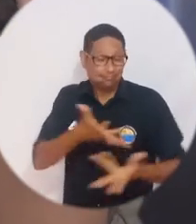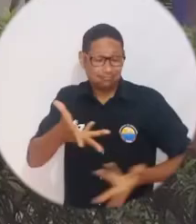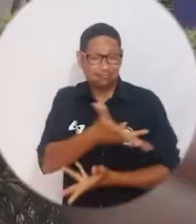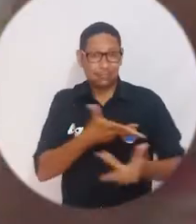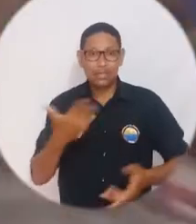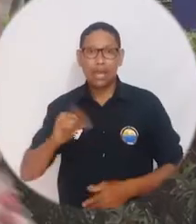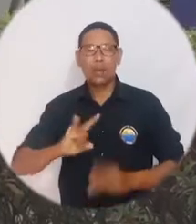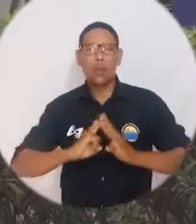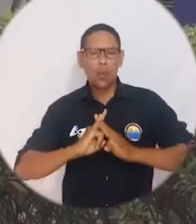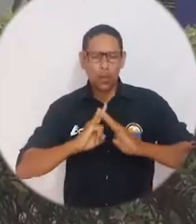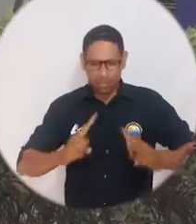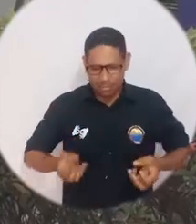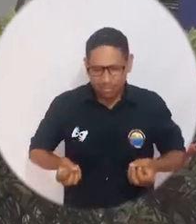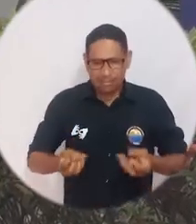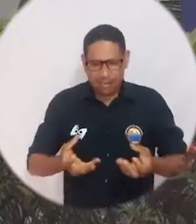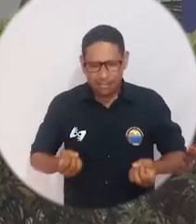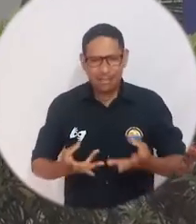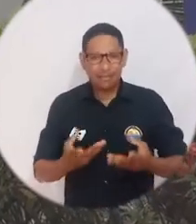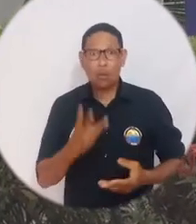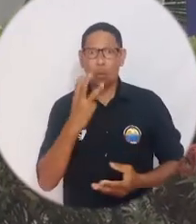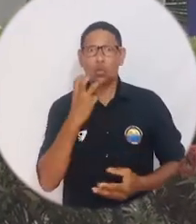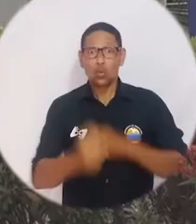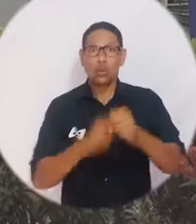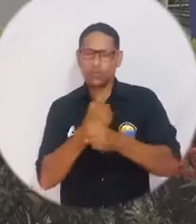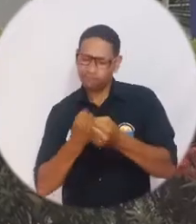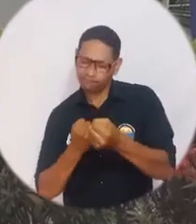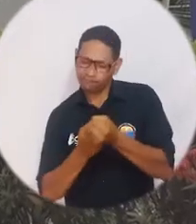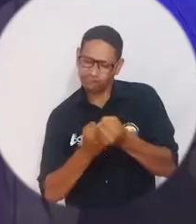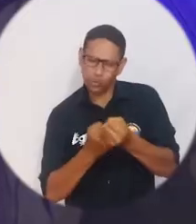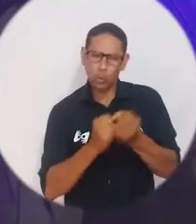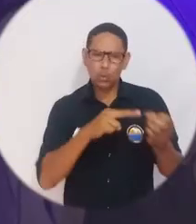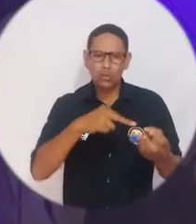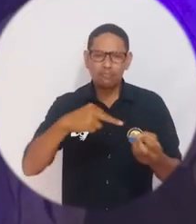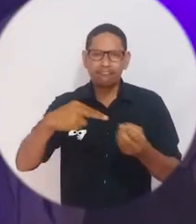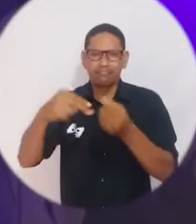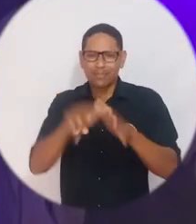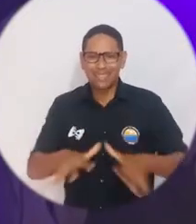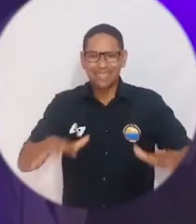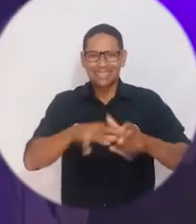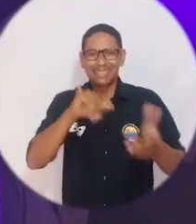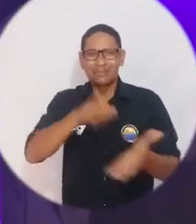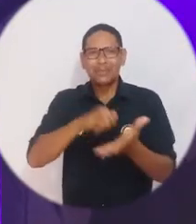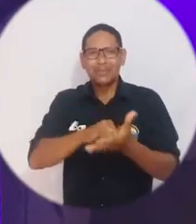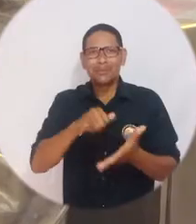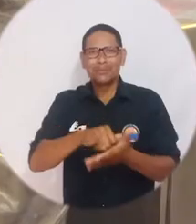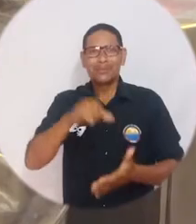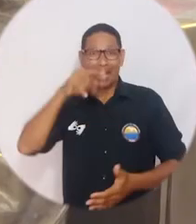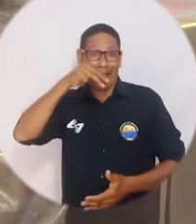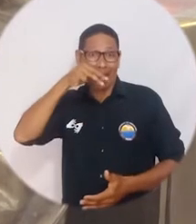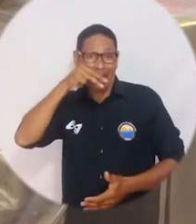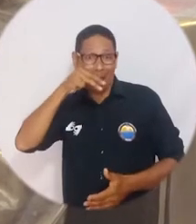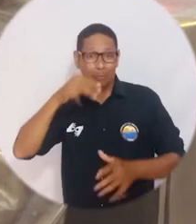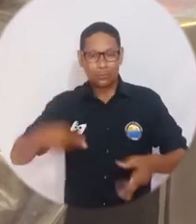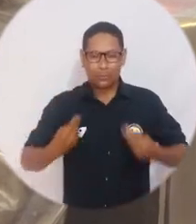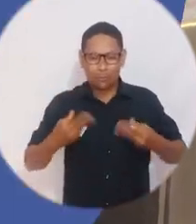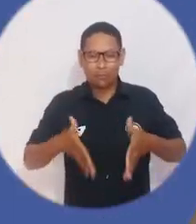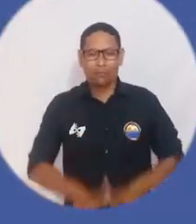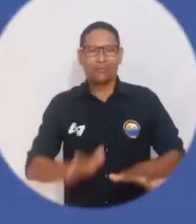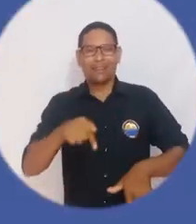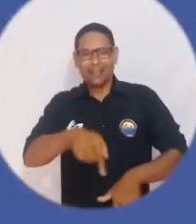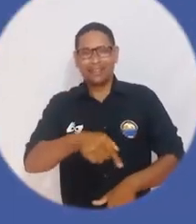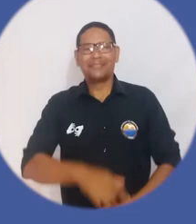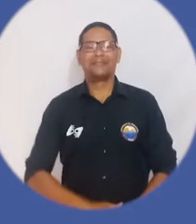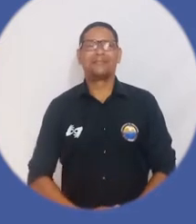convivencia, Uni Magdalena cumple más de ocho años aportando a la transformación social desde la educación en la tierra del Nobel Gabriel García